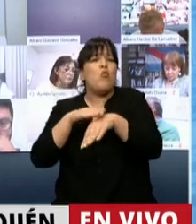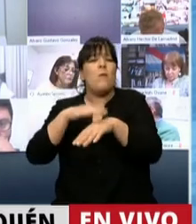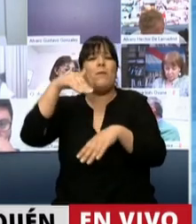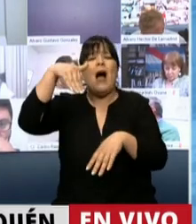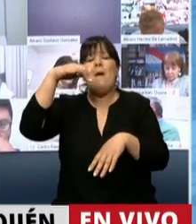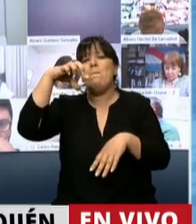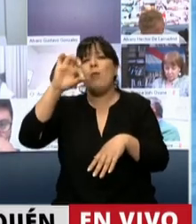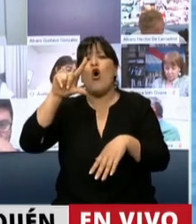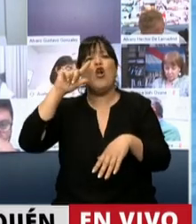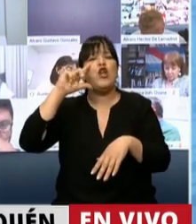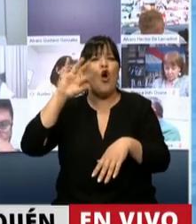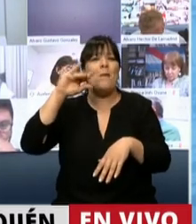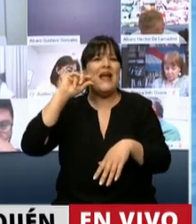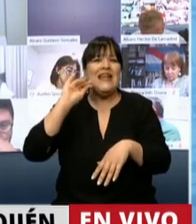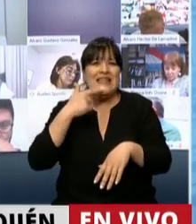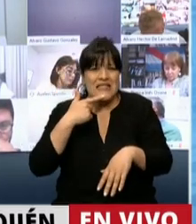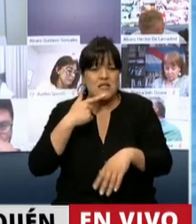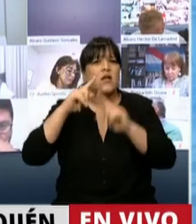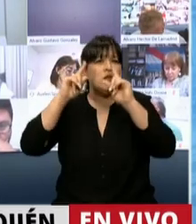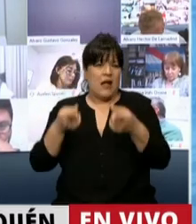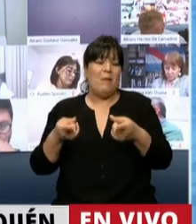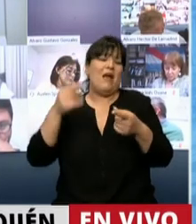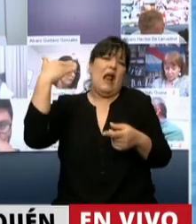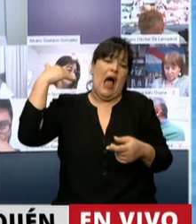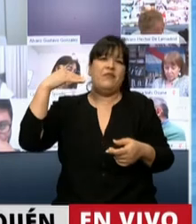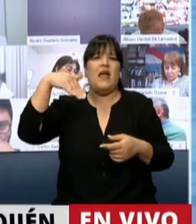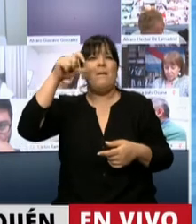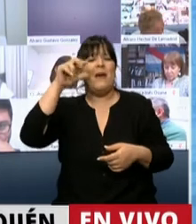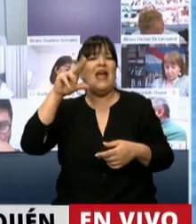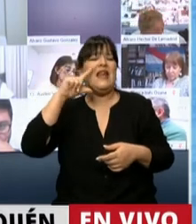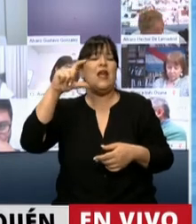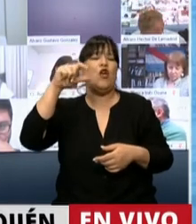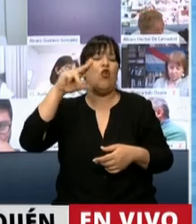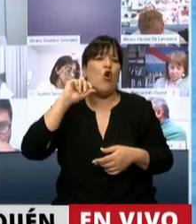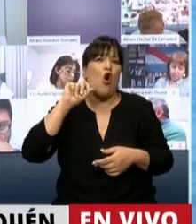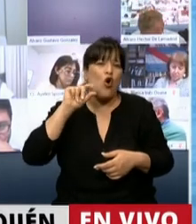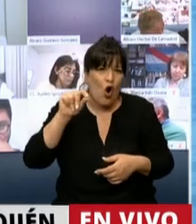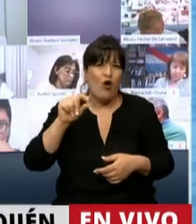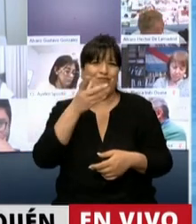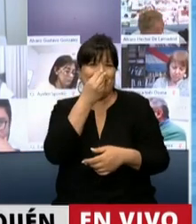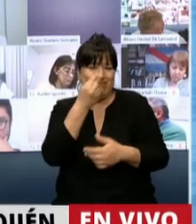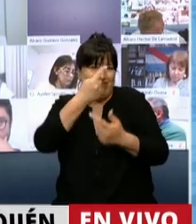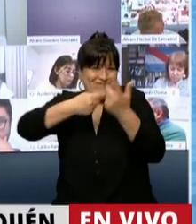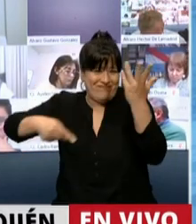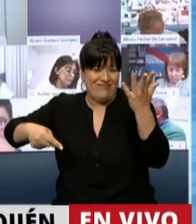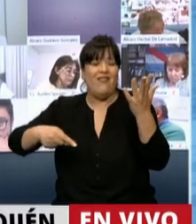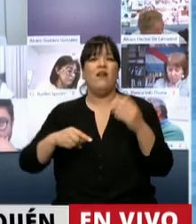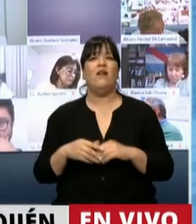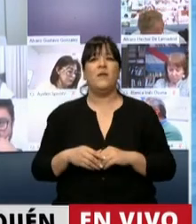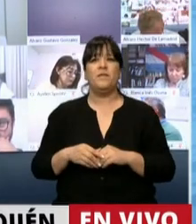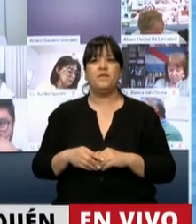o con los estragos de las infecciones por meningococo y hemófilus. Más recientes que los que afectan